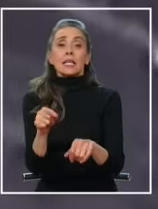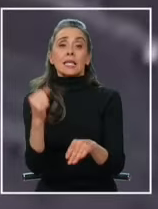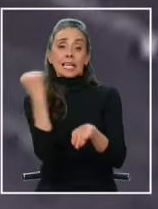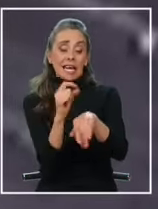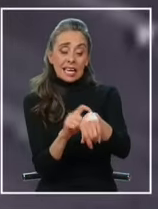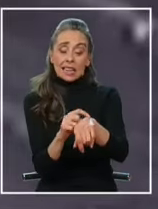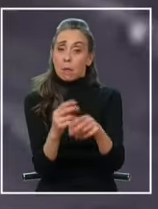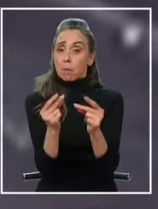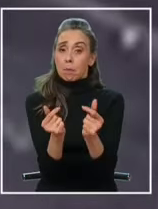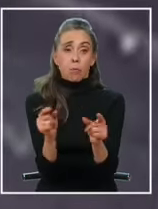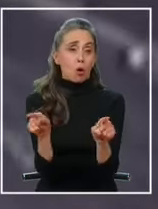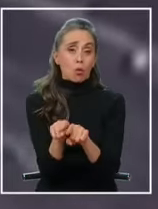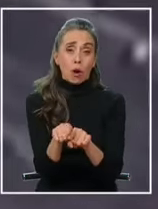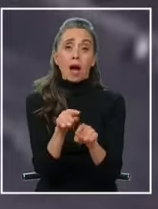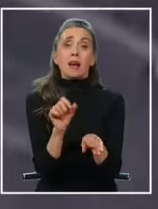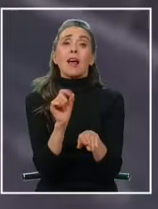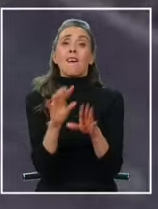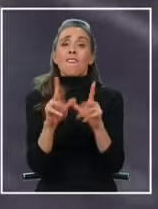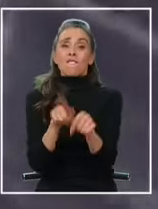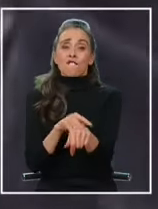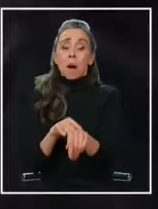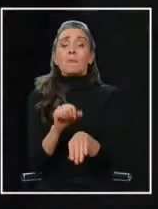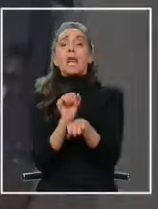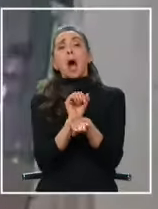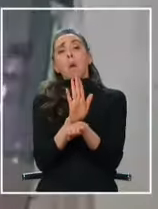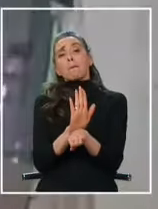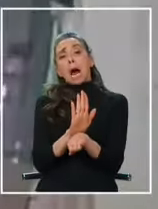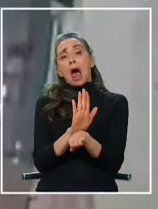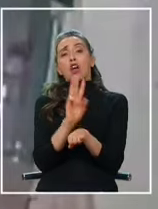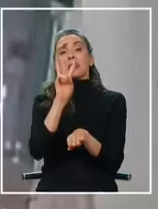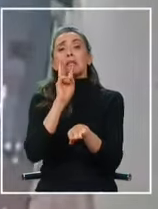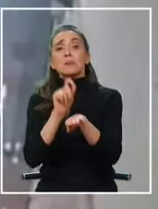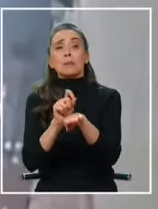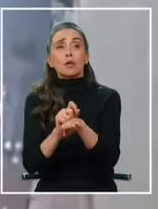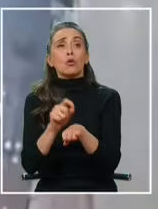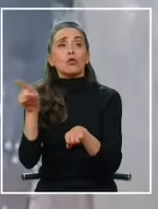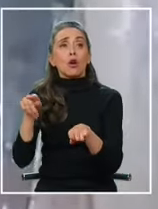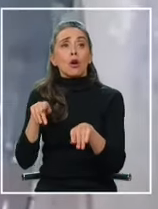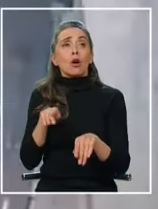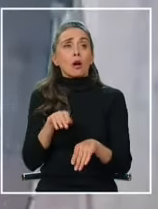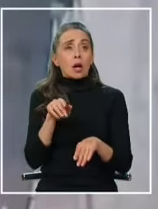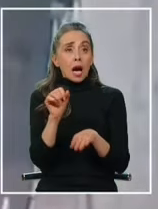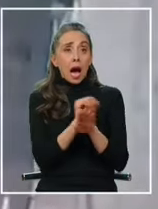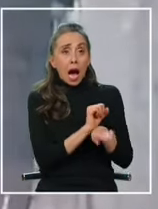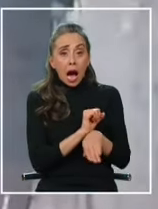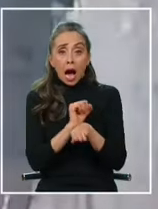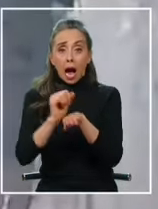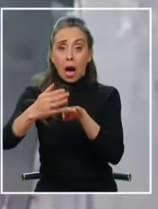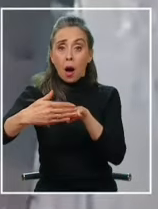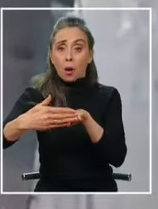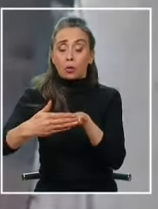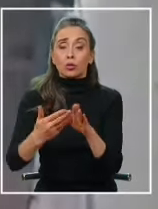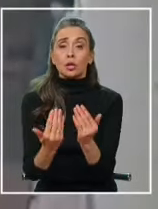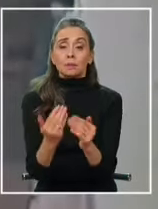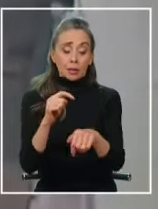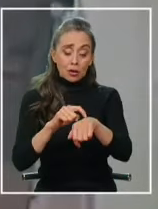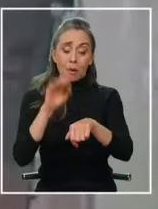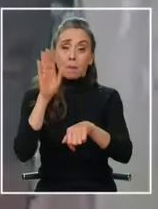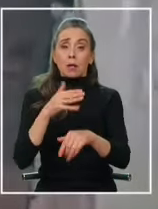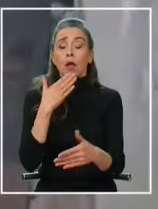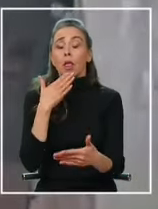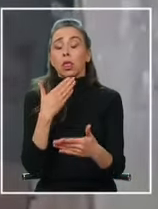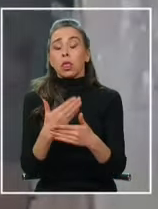esta familia estuvo estacionada por más de tres minutos, este conductor esperó mucho menos, aunque pareciera que fue